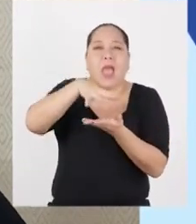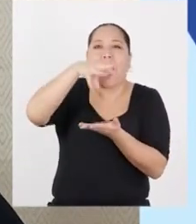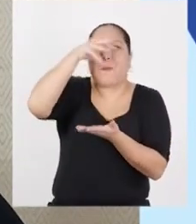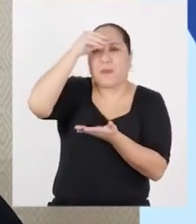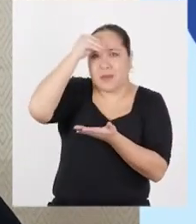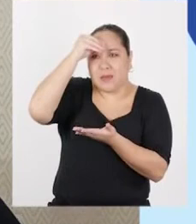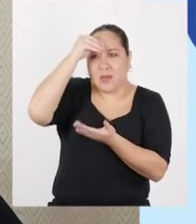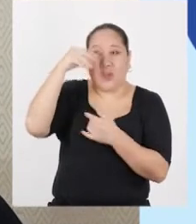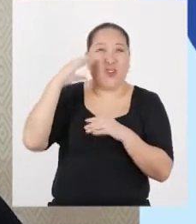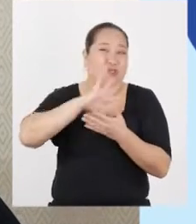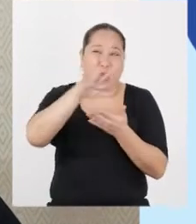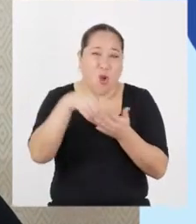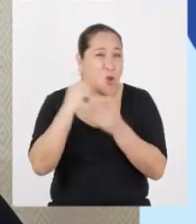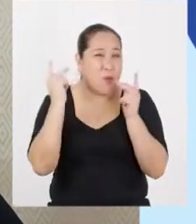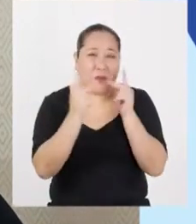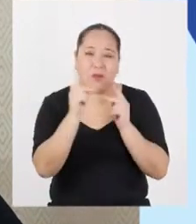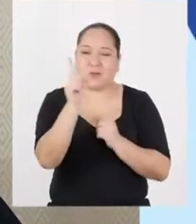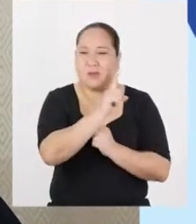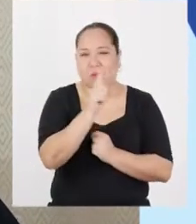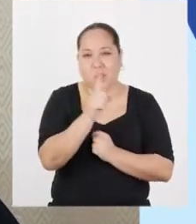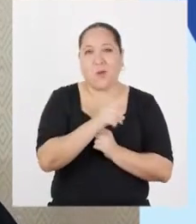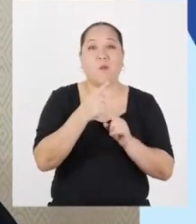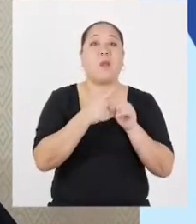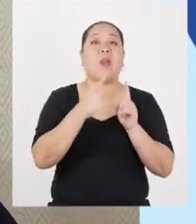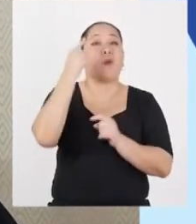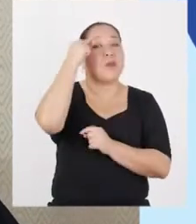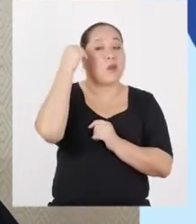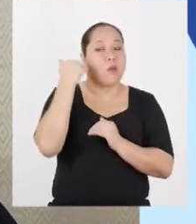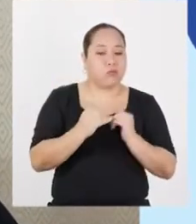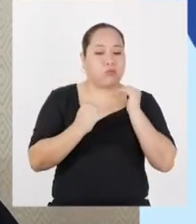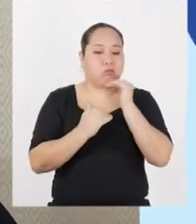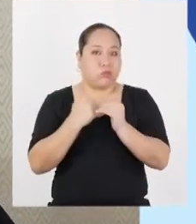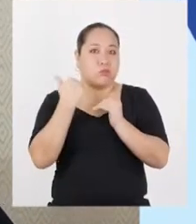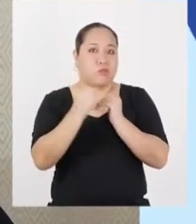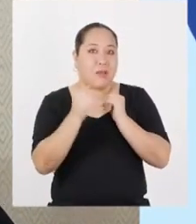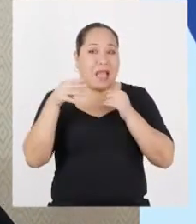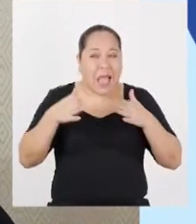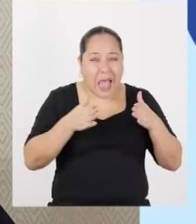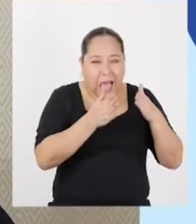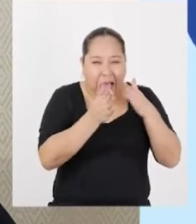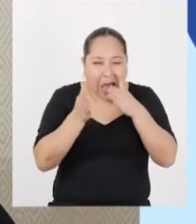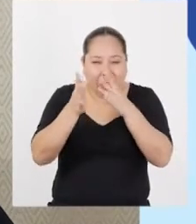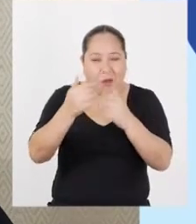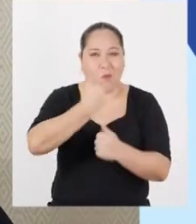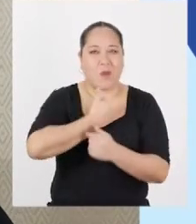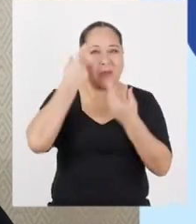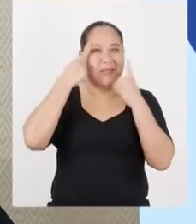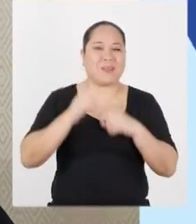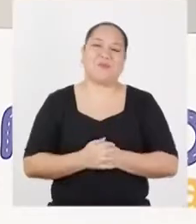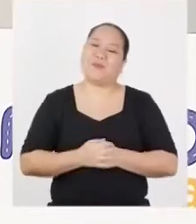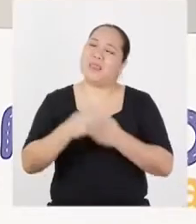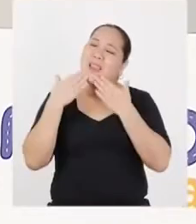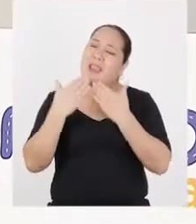y no todo será perfecto. Pero considerando estos pasos, estamos camino a lograr nuestra autonomía.